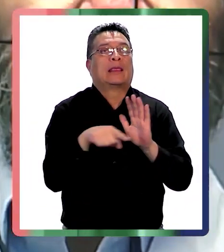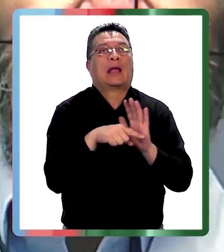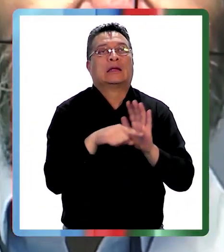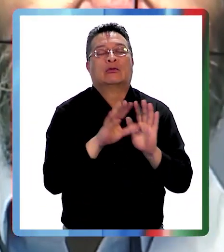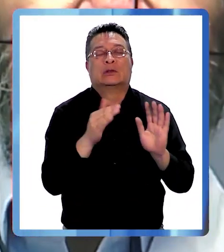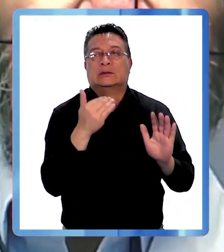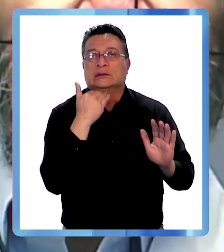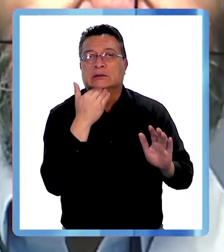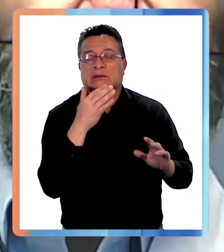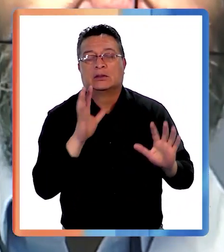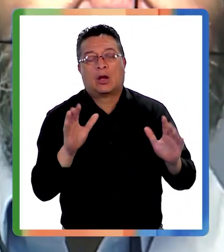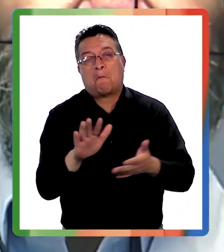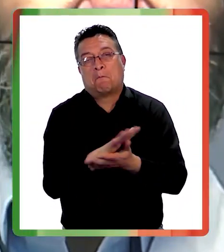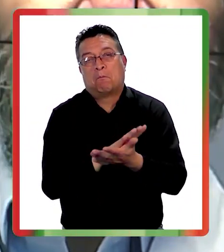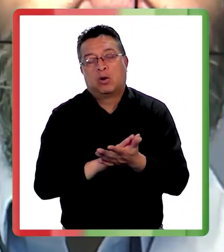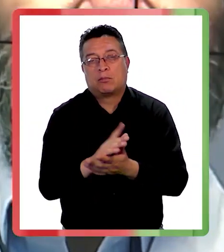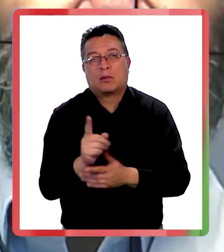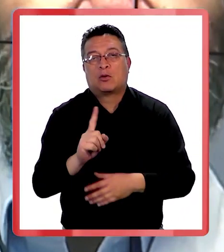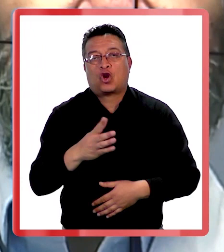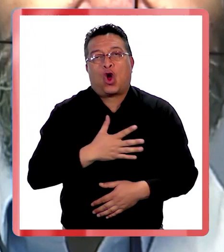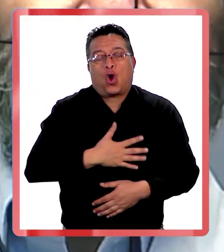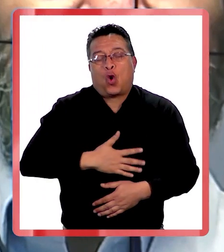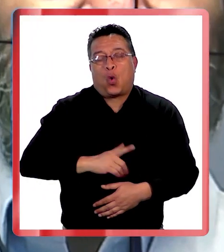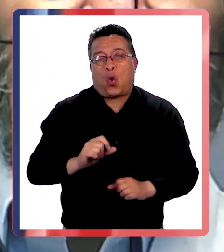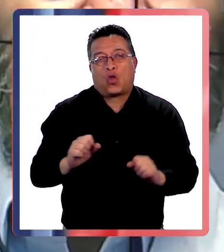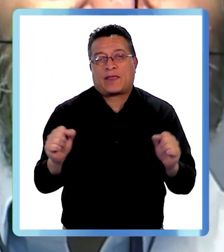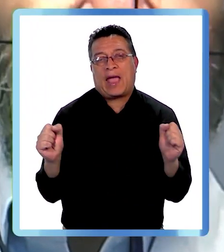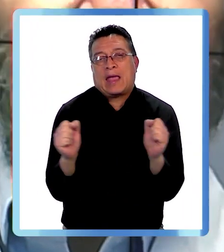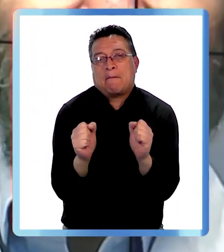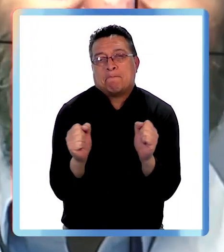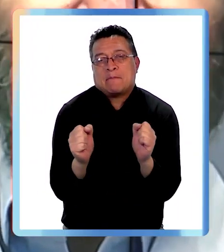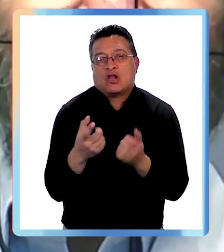ver con que, no sé, por ejemplo, no nos gusta el invierno,